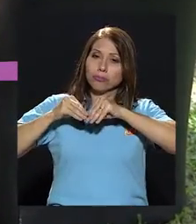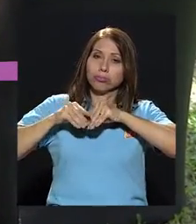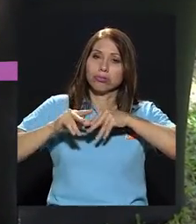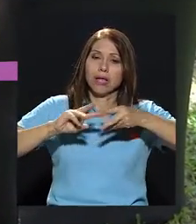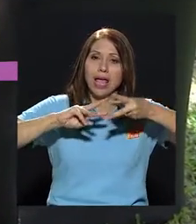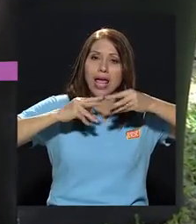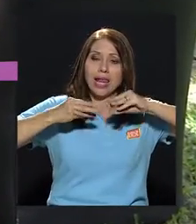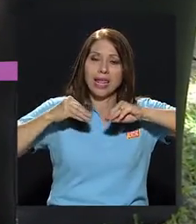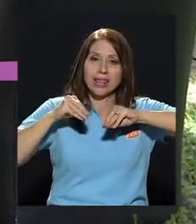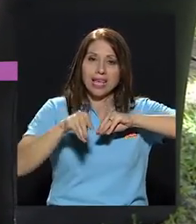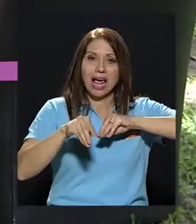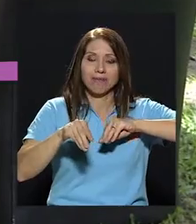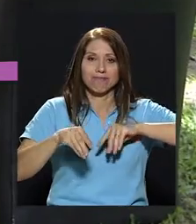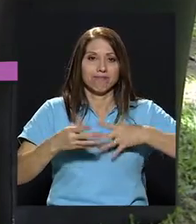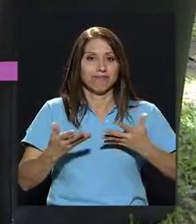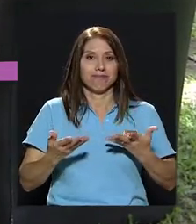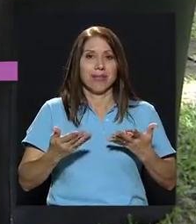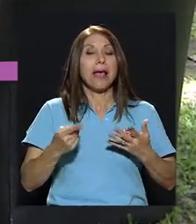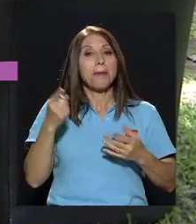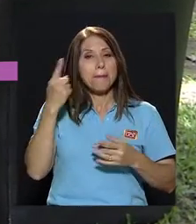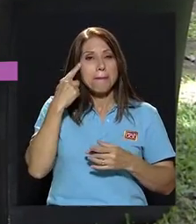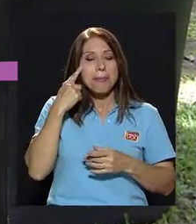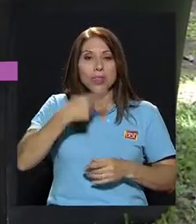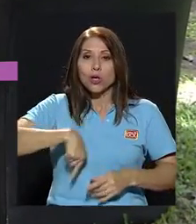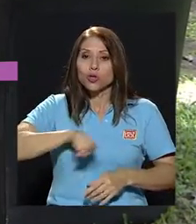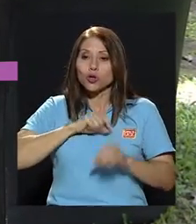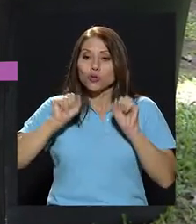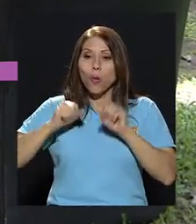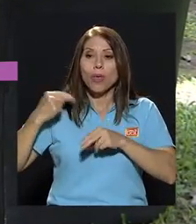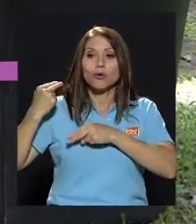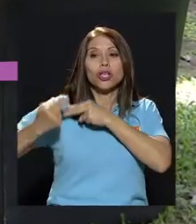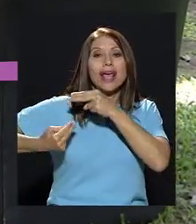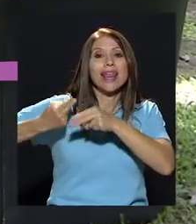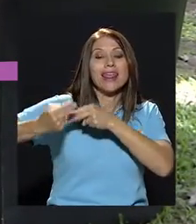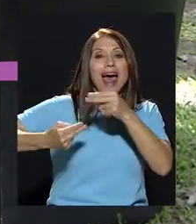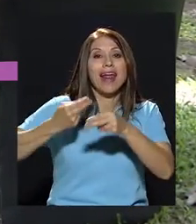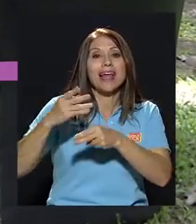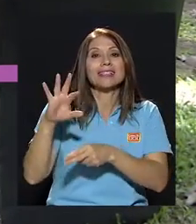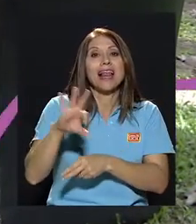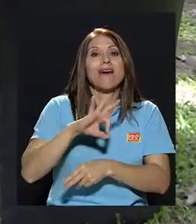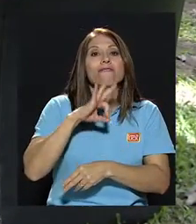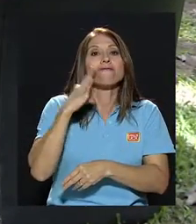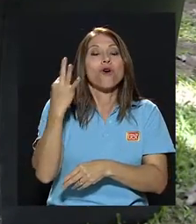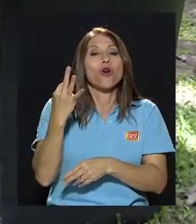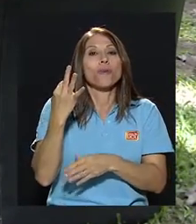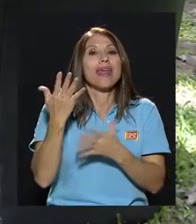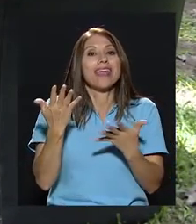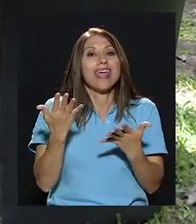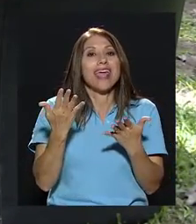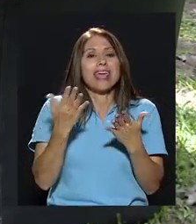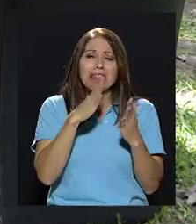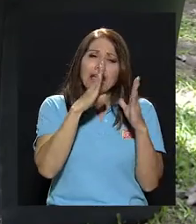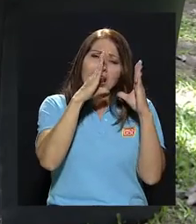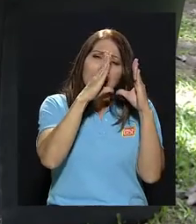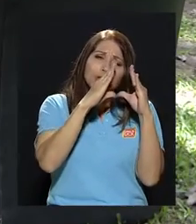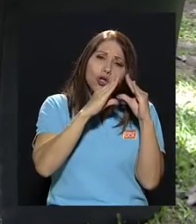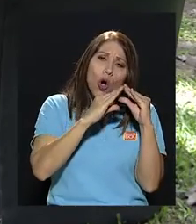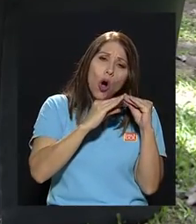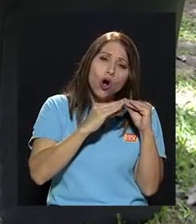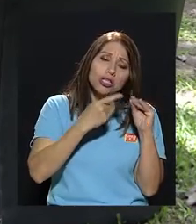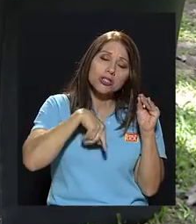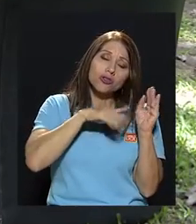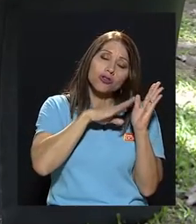es innegable. Podemos hasta, imagínense, podemos heredar hasta la forma de orinarnos en la cama por las noches.